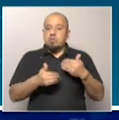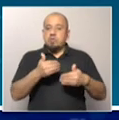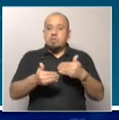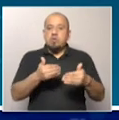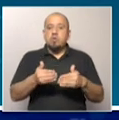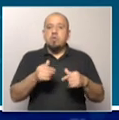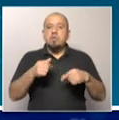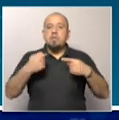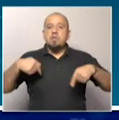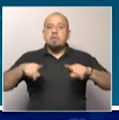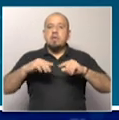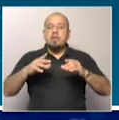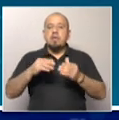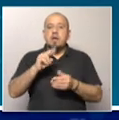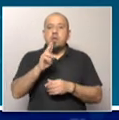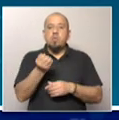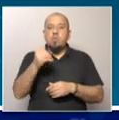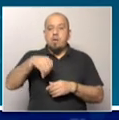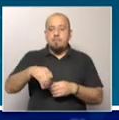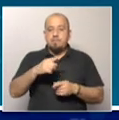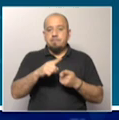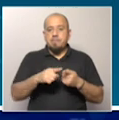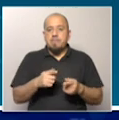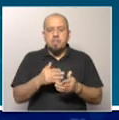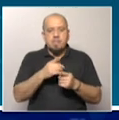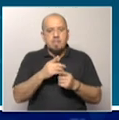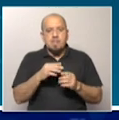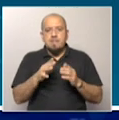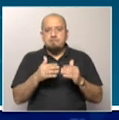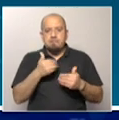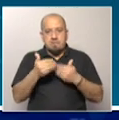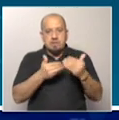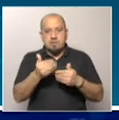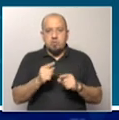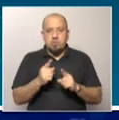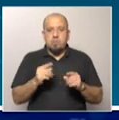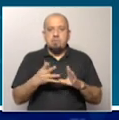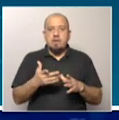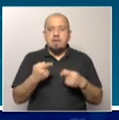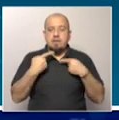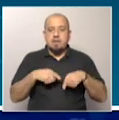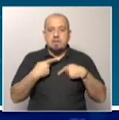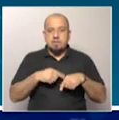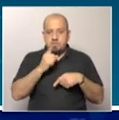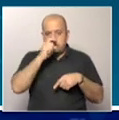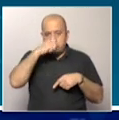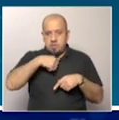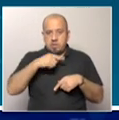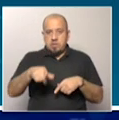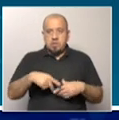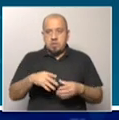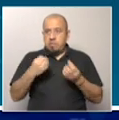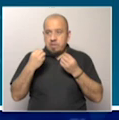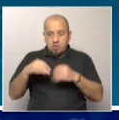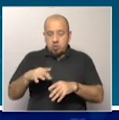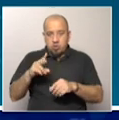instalación de la unidad agroalimentaria no está tan avanzado como para que la Intendencia de Montevideo haya perdido todo